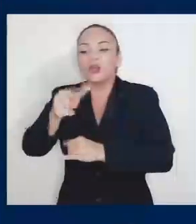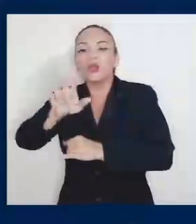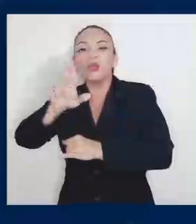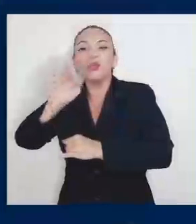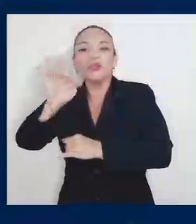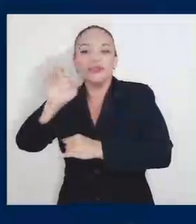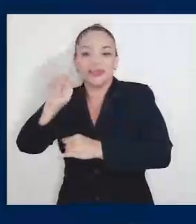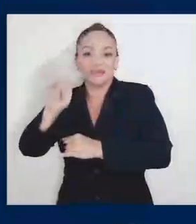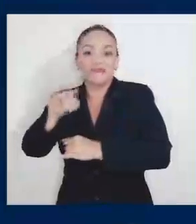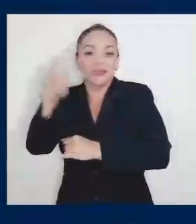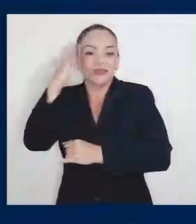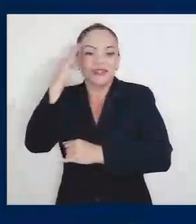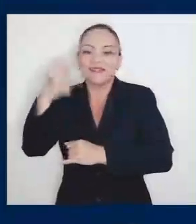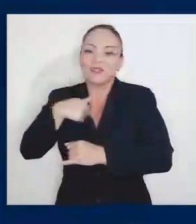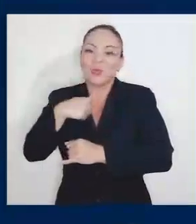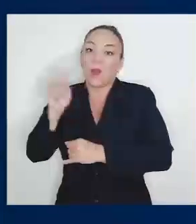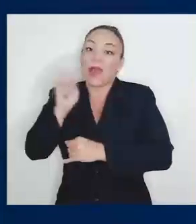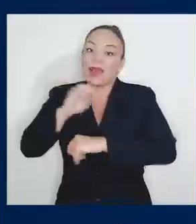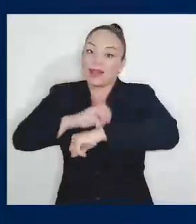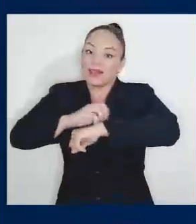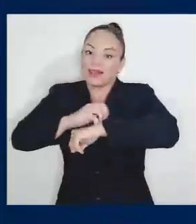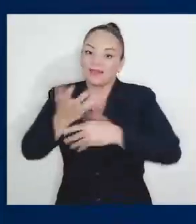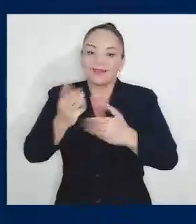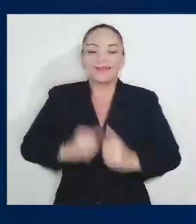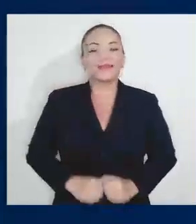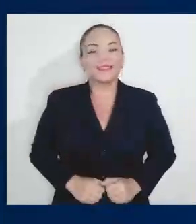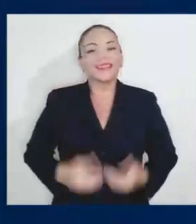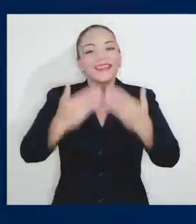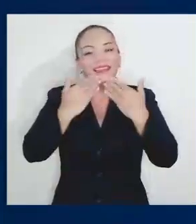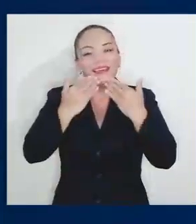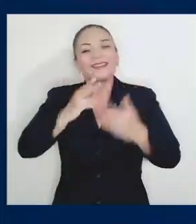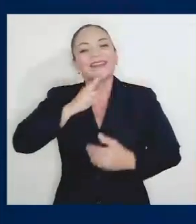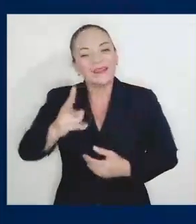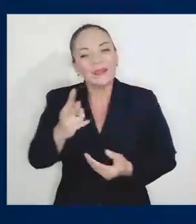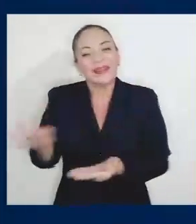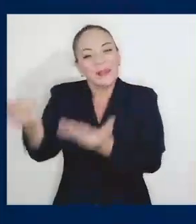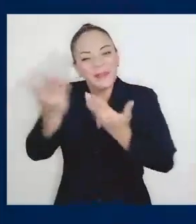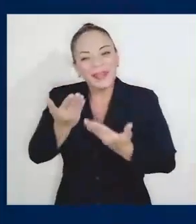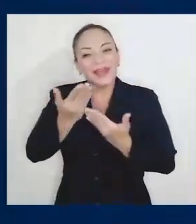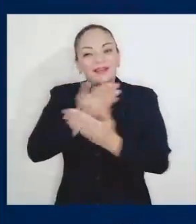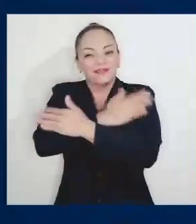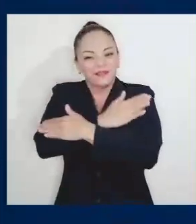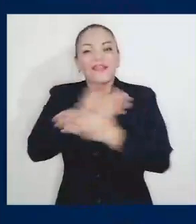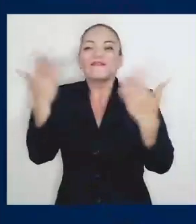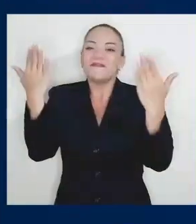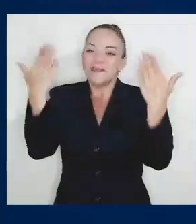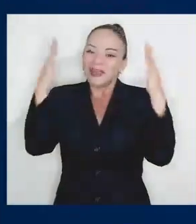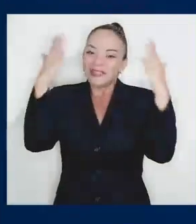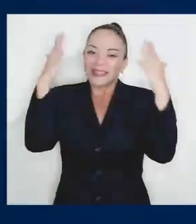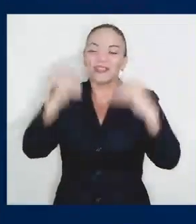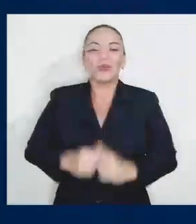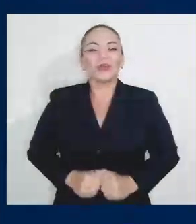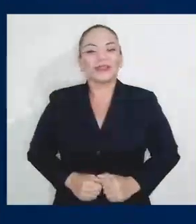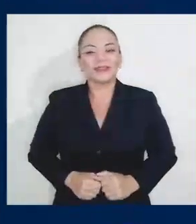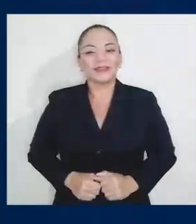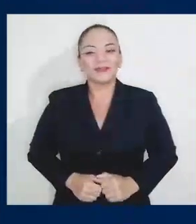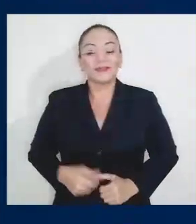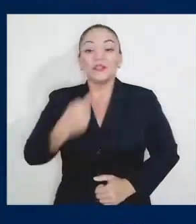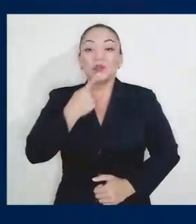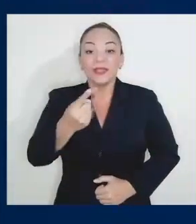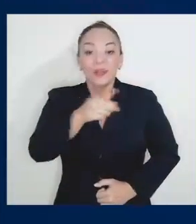que yo soy alérgico. Bueno, gracias de verdad por sus felicitaciones, pero les digo a costarizantes